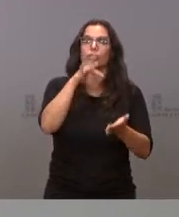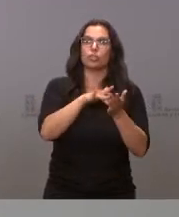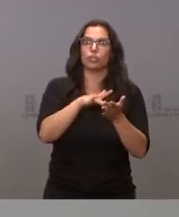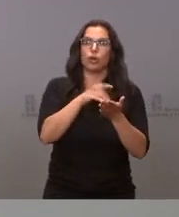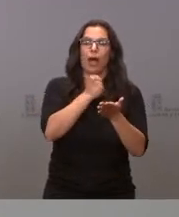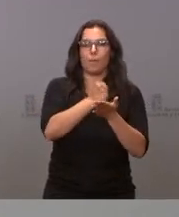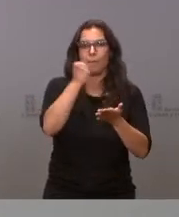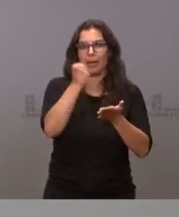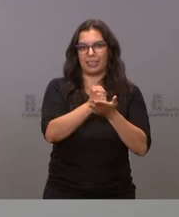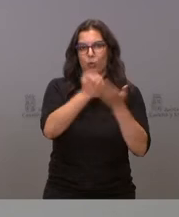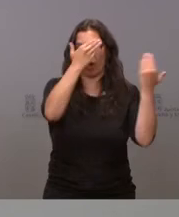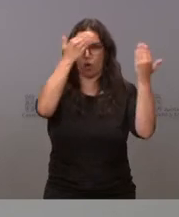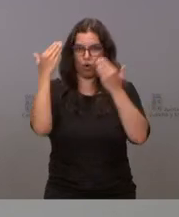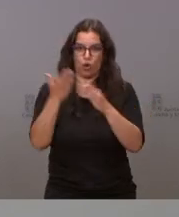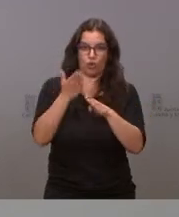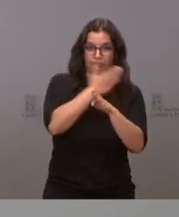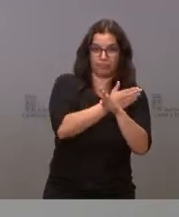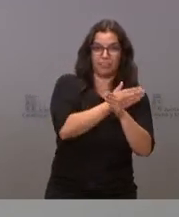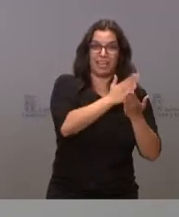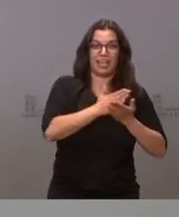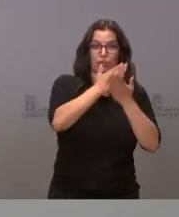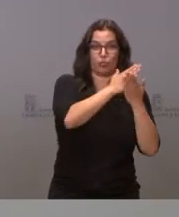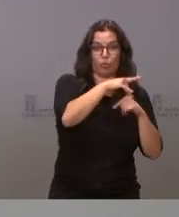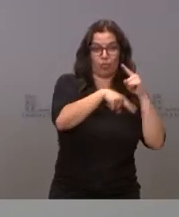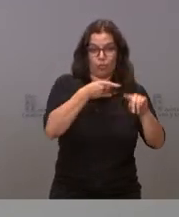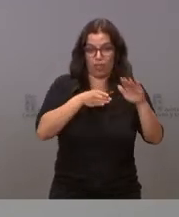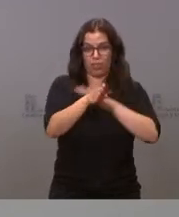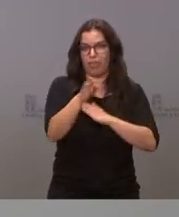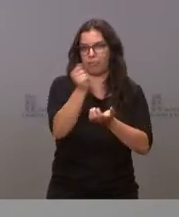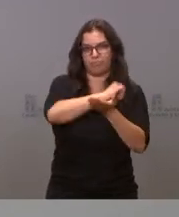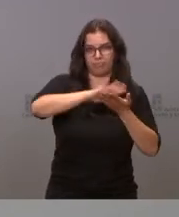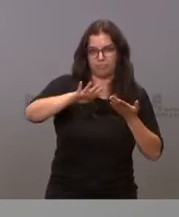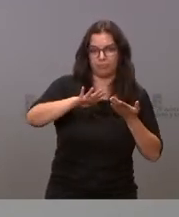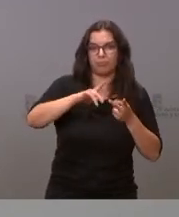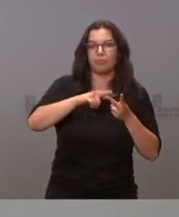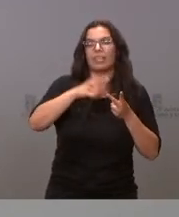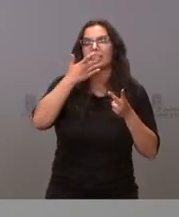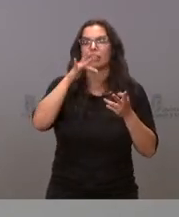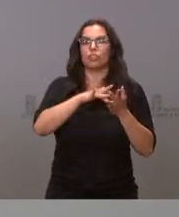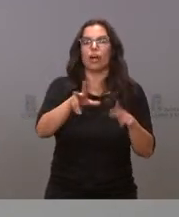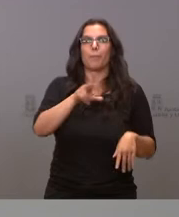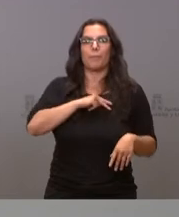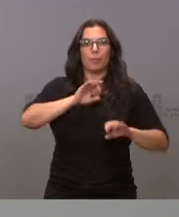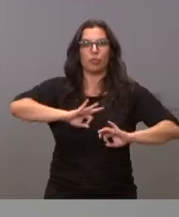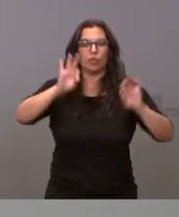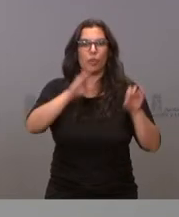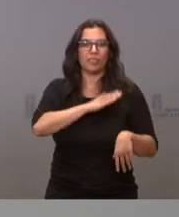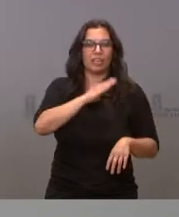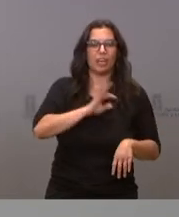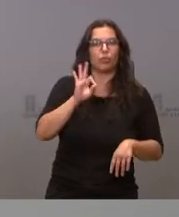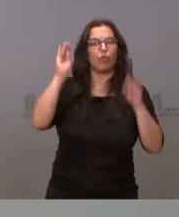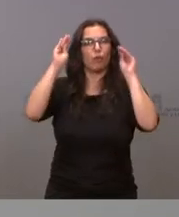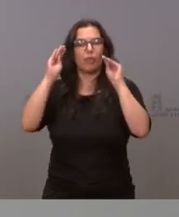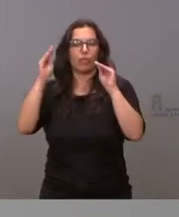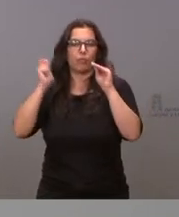matrícula de honor en los estudios que le dan acceso a la universidad, ni quienes hayan logrado premio extraordinario de bachillerato o FP de grado